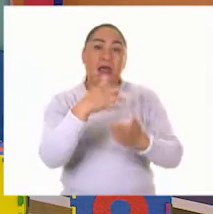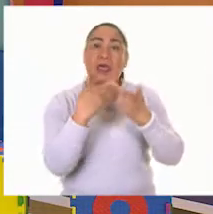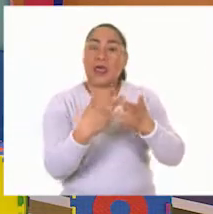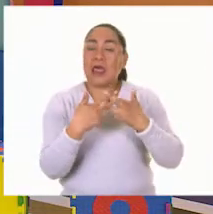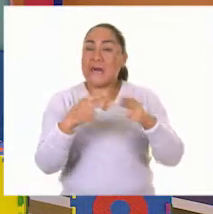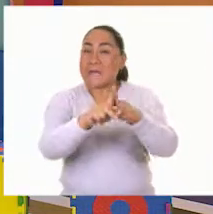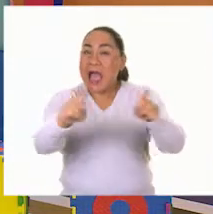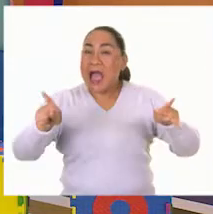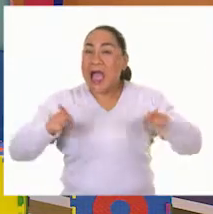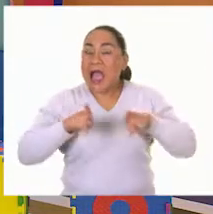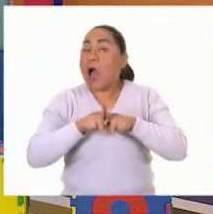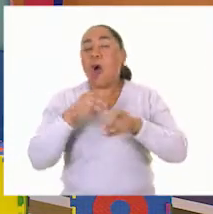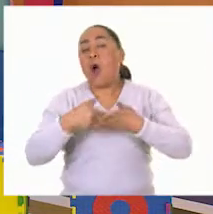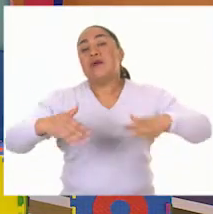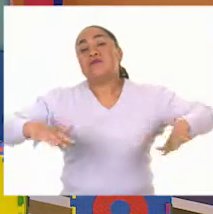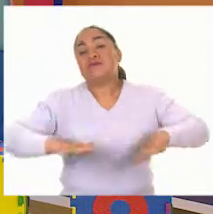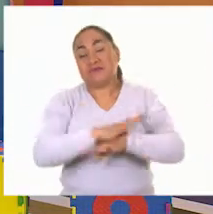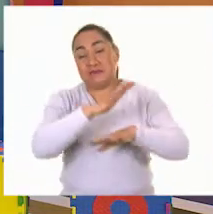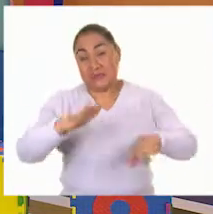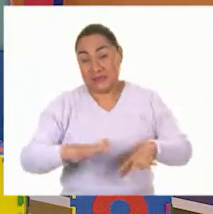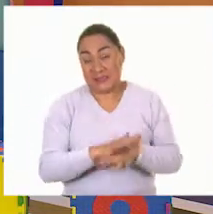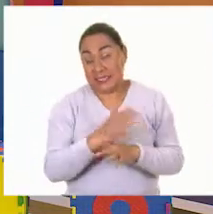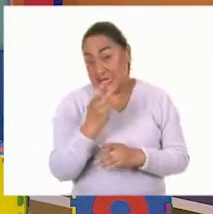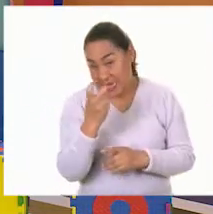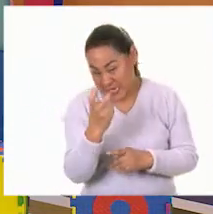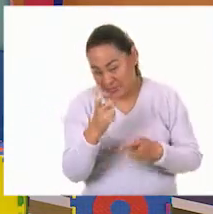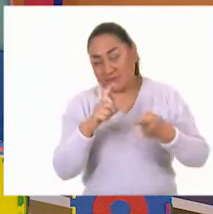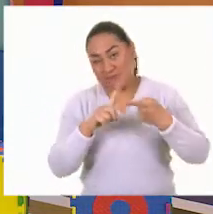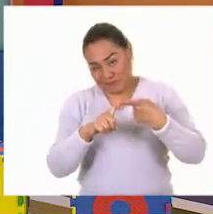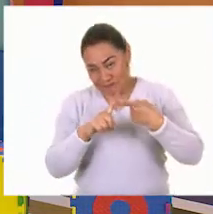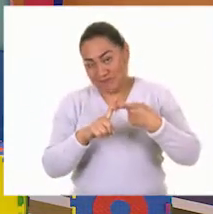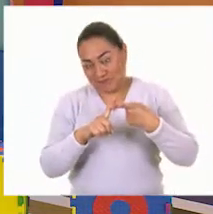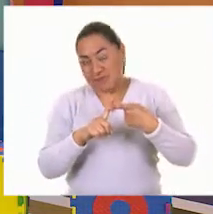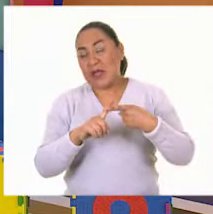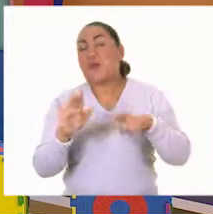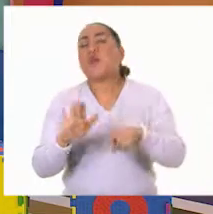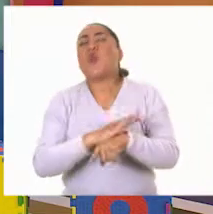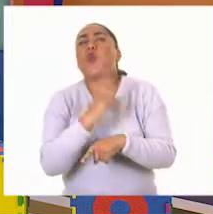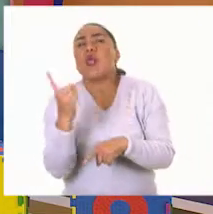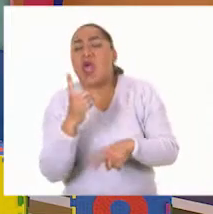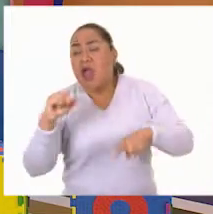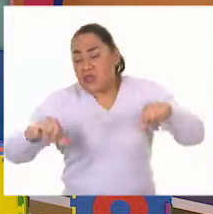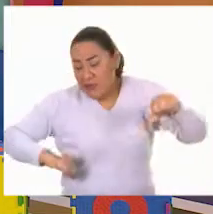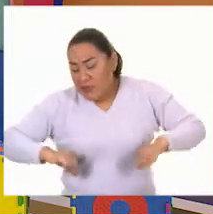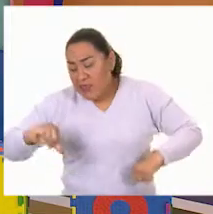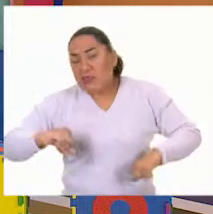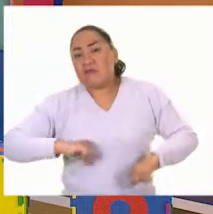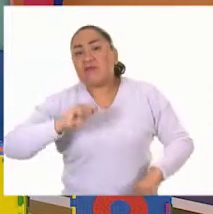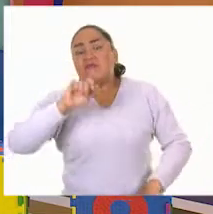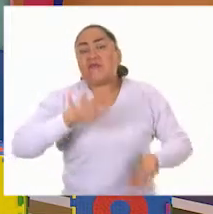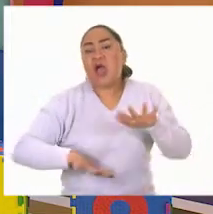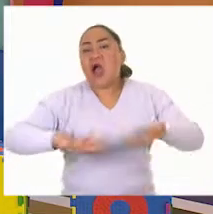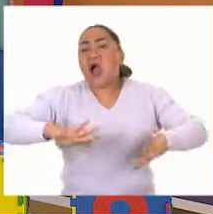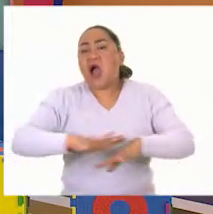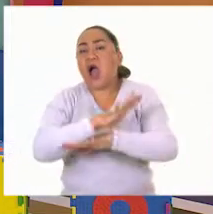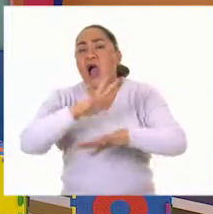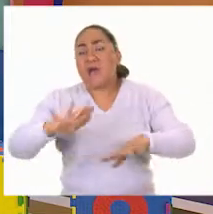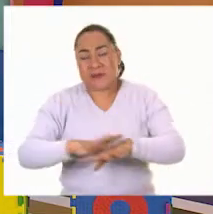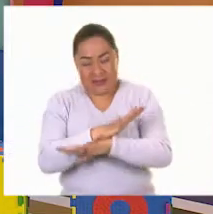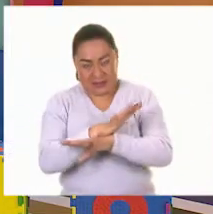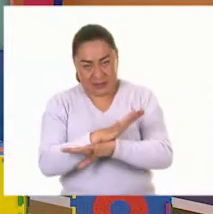actividades. Ese es nuestro primer elemento que hace que una actividad pueda cambiar, una actividad recreativa.